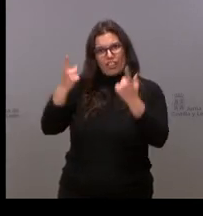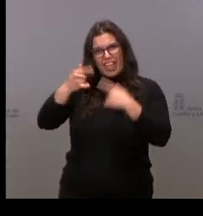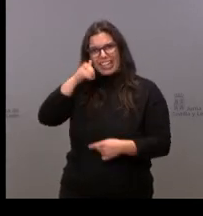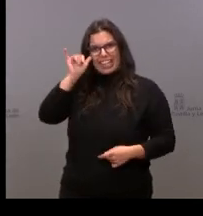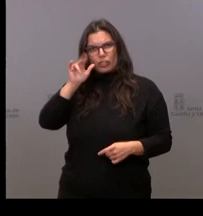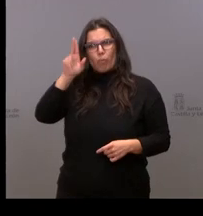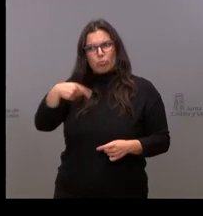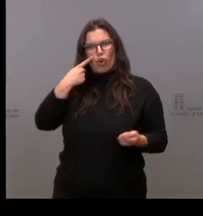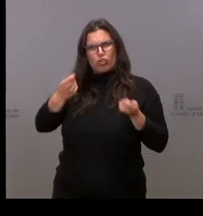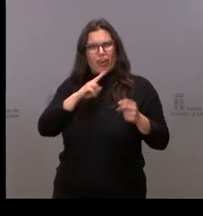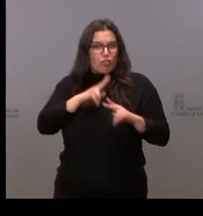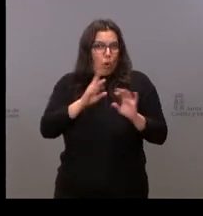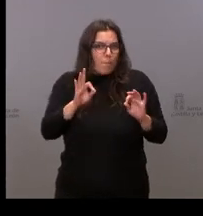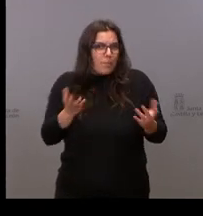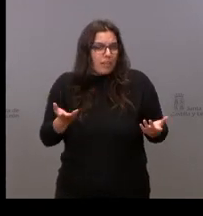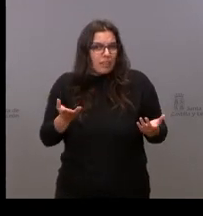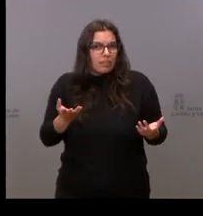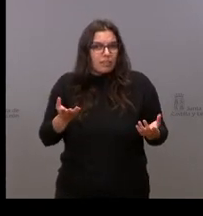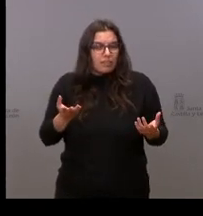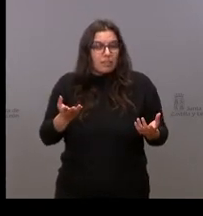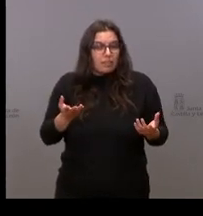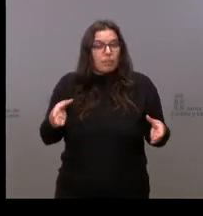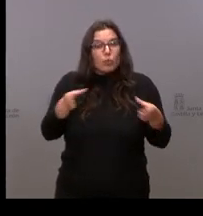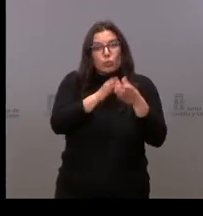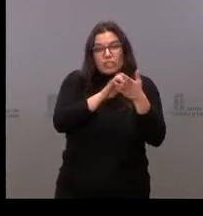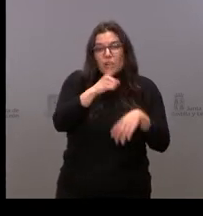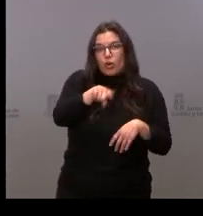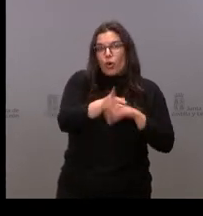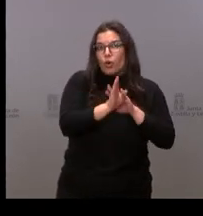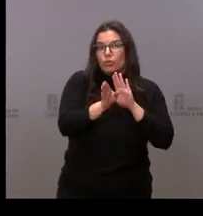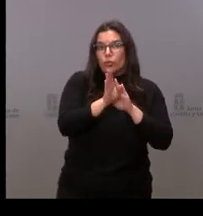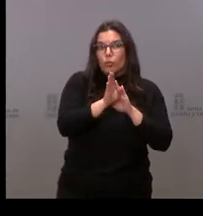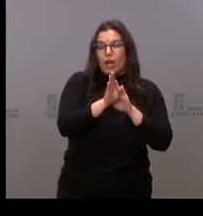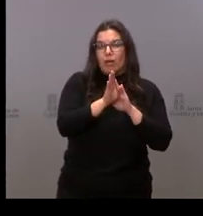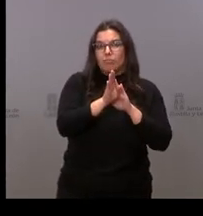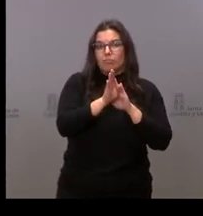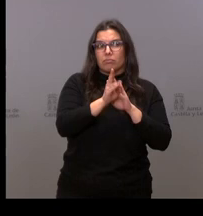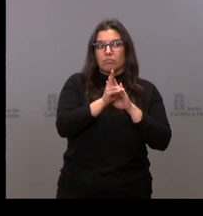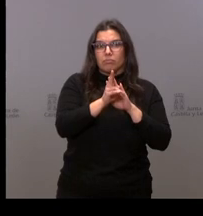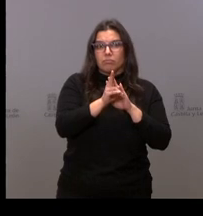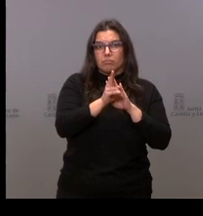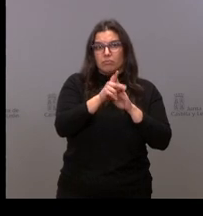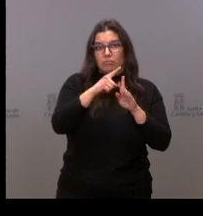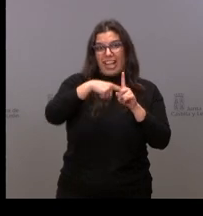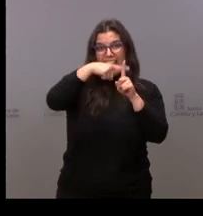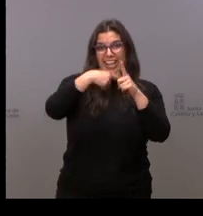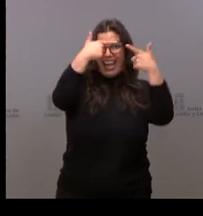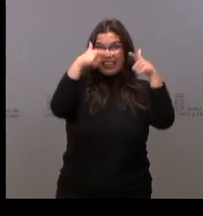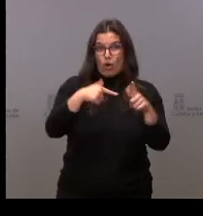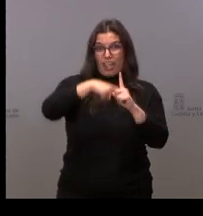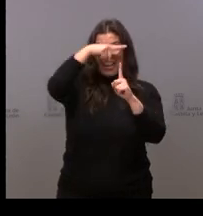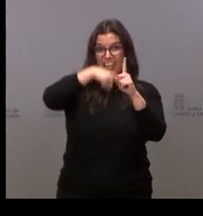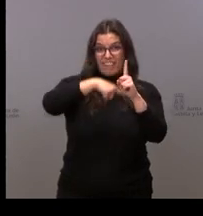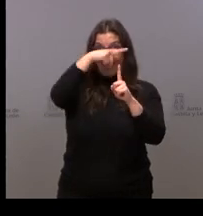el riesgo controlado, ¿qué les lleva a la Junta a mantener esa catalogación de riesgo que se puede ver en